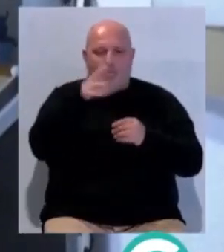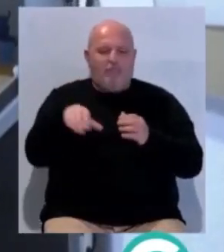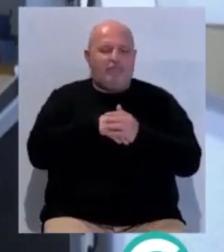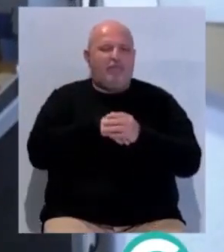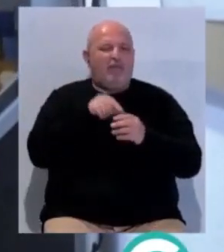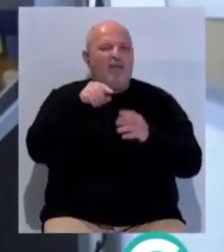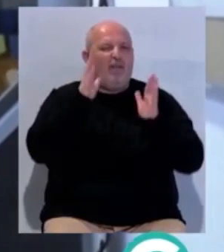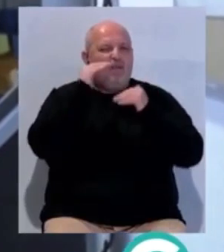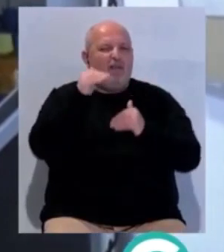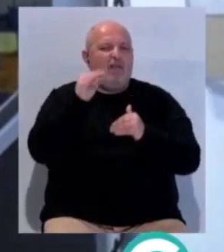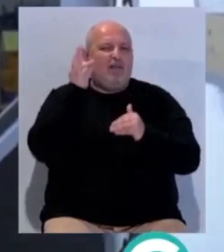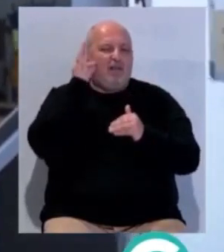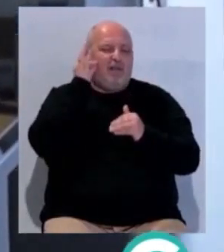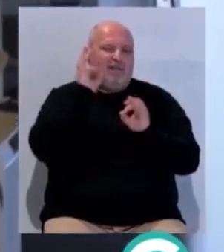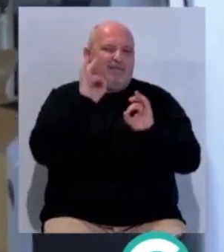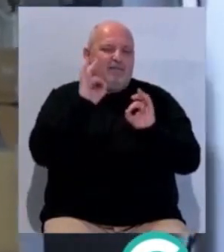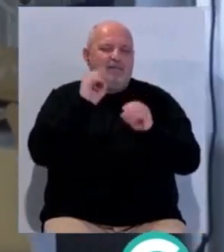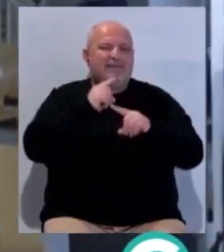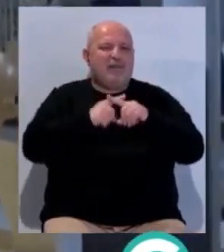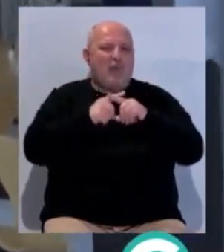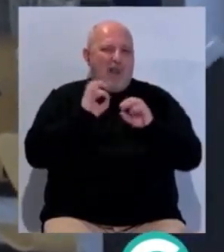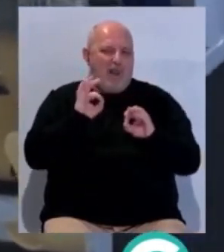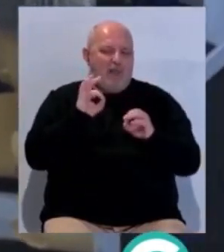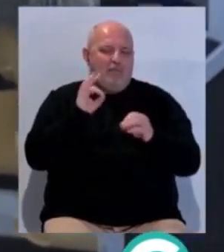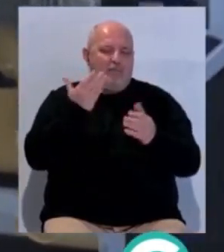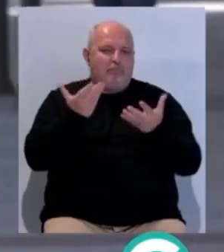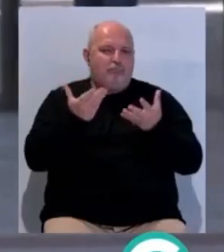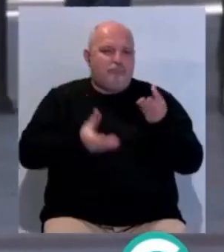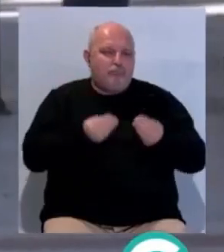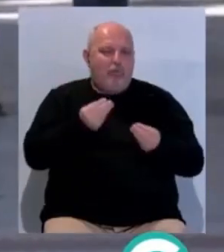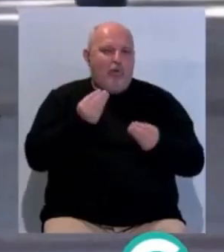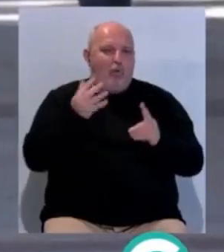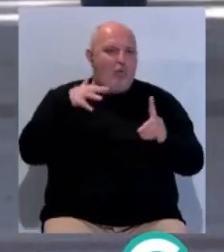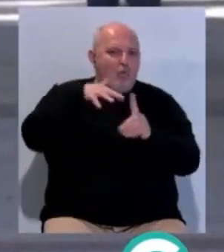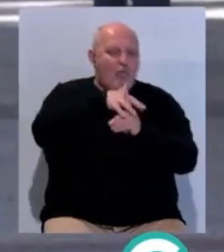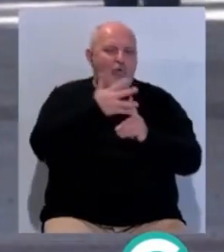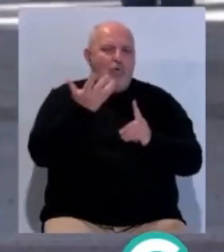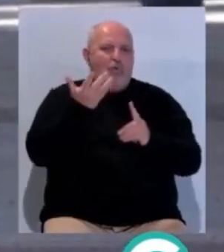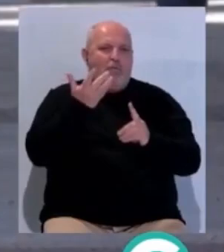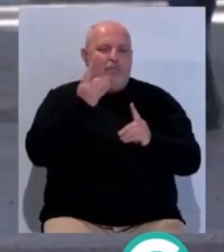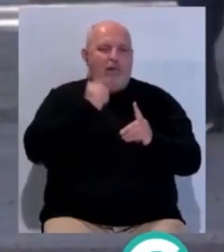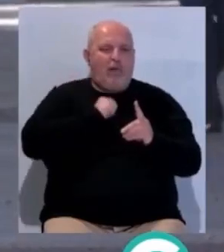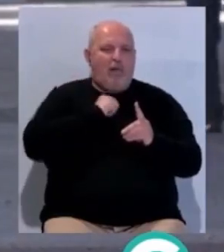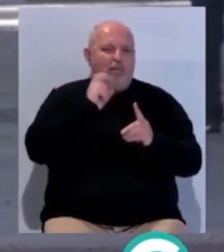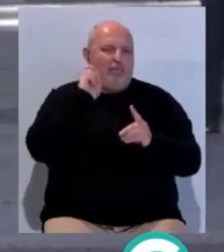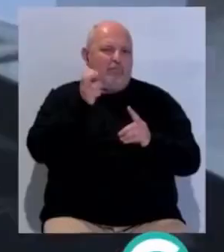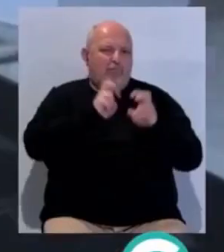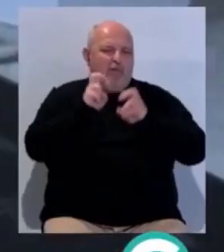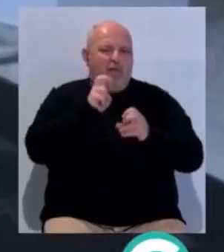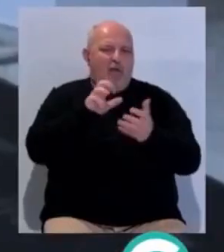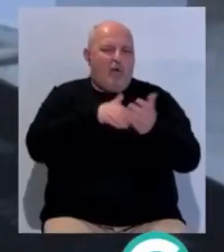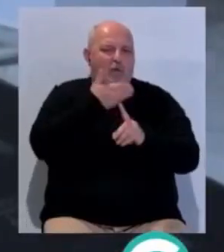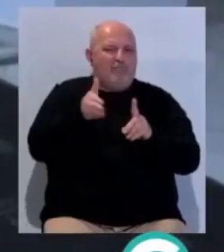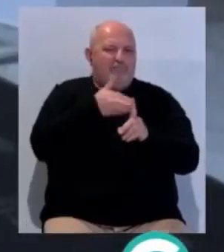Específicamente se atenderá a las víctimas de violencia sexuales ante situaciones de desbordamiento y sufrimiento emocional provocado por una situación de